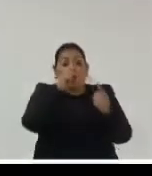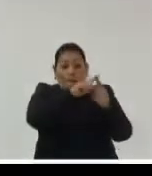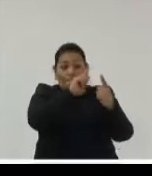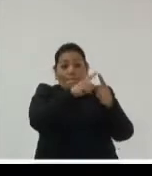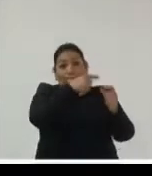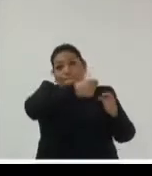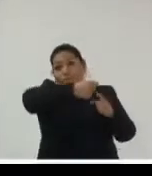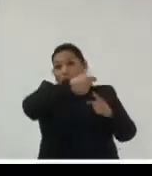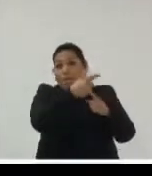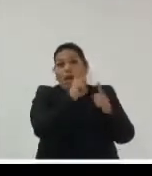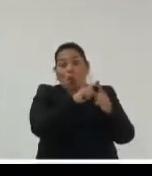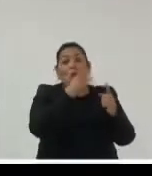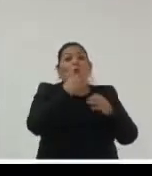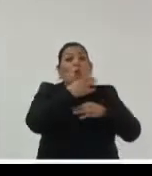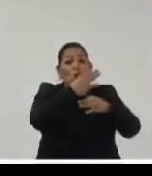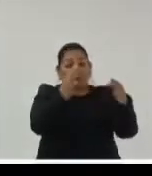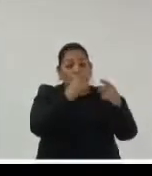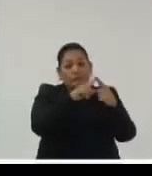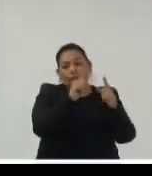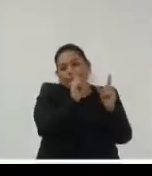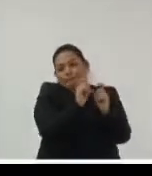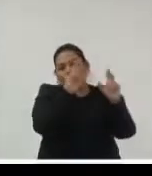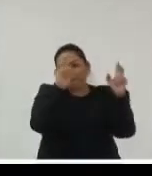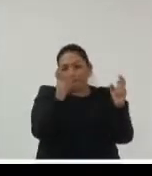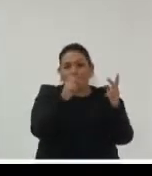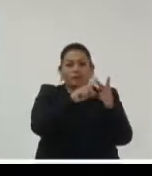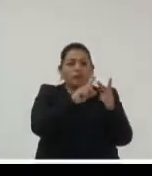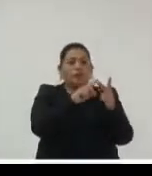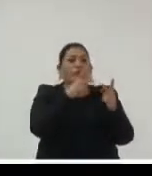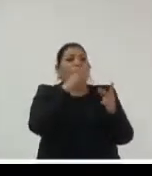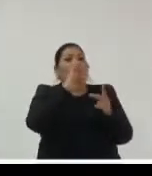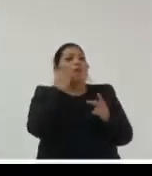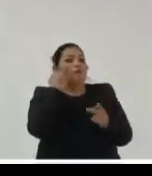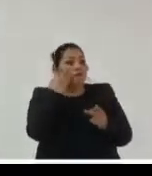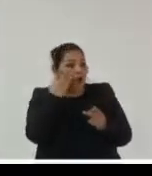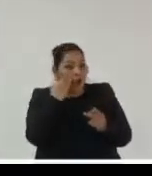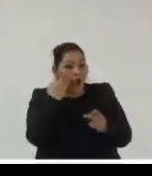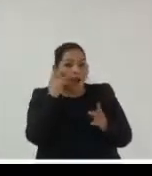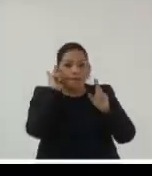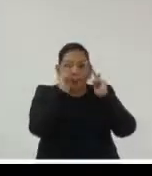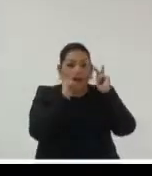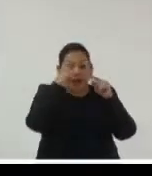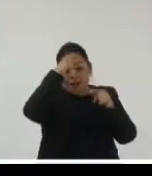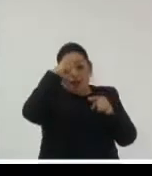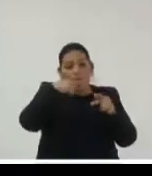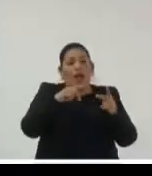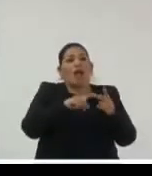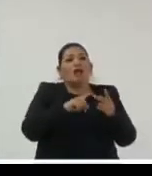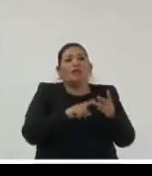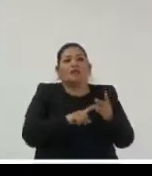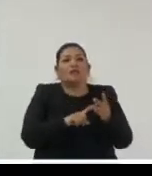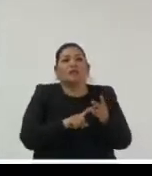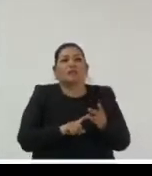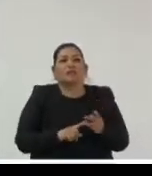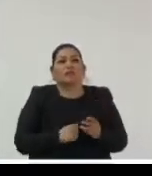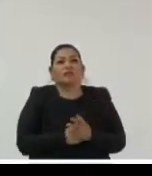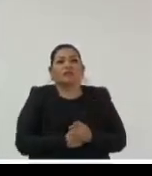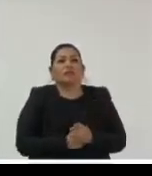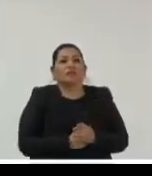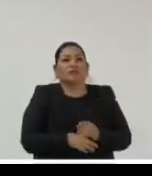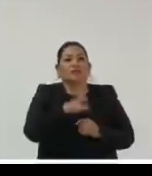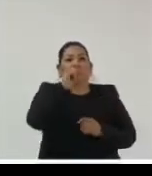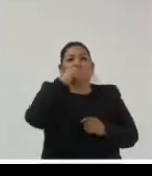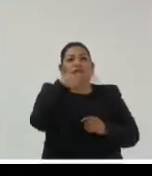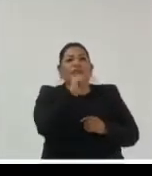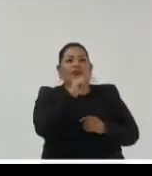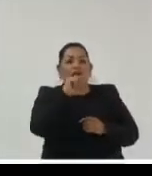y nuevamente noticias entre comillas facebook es el cuarto sitio más visitado en méxico the start magazine que no lo conocía es el sitio